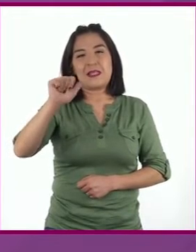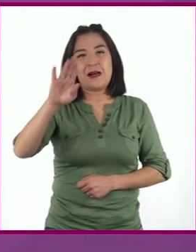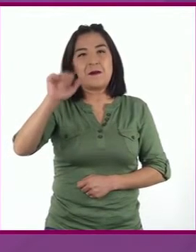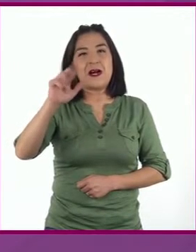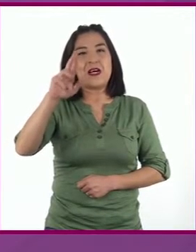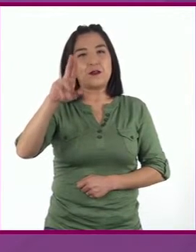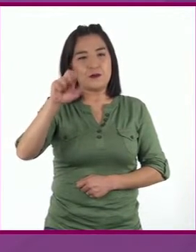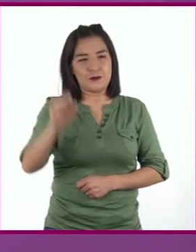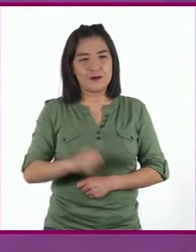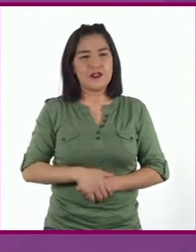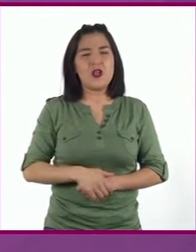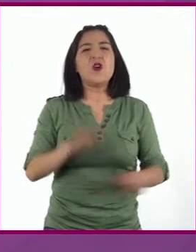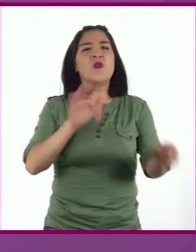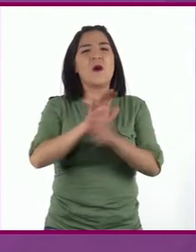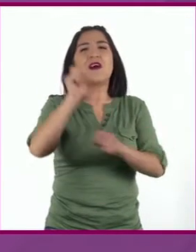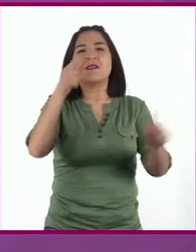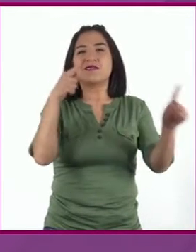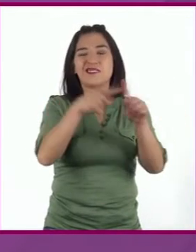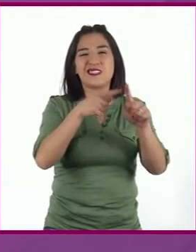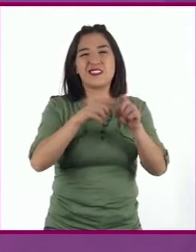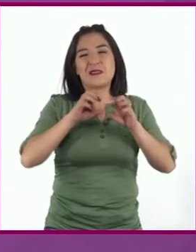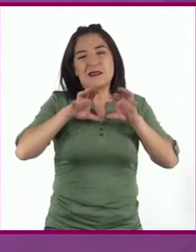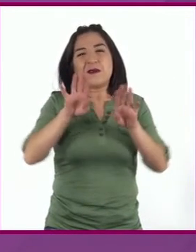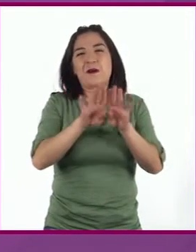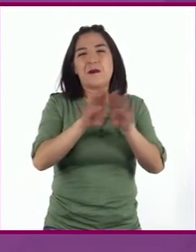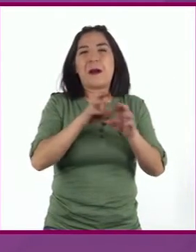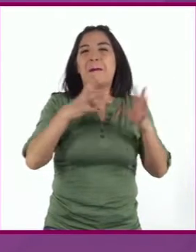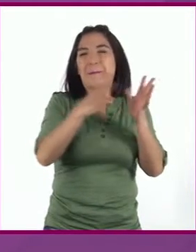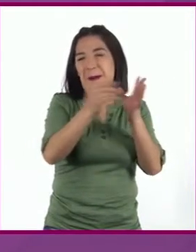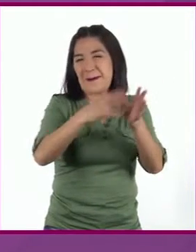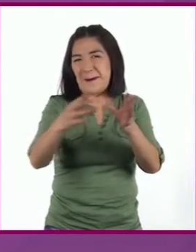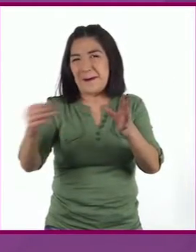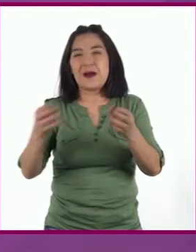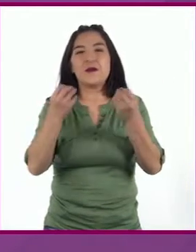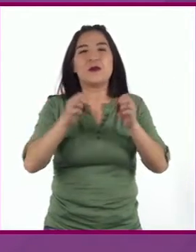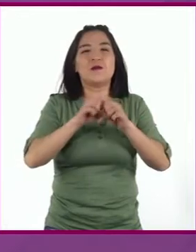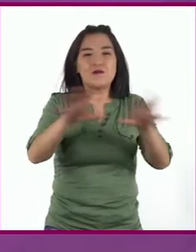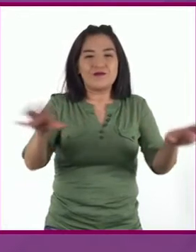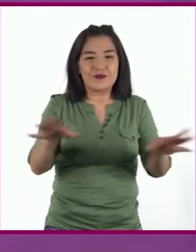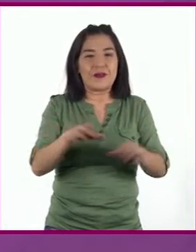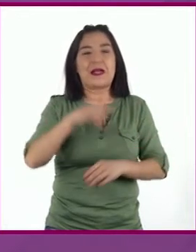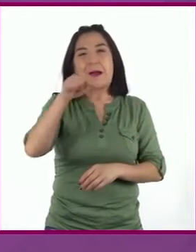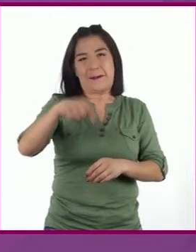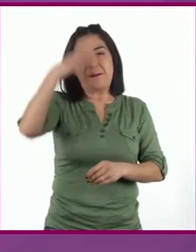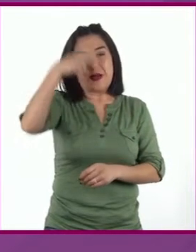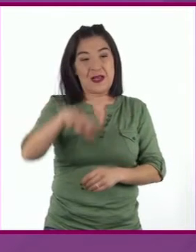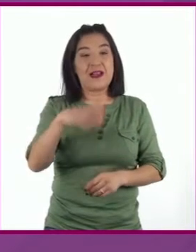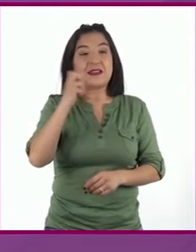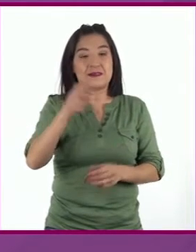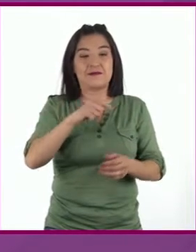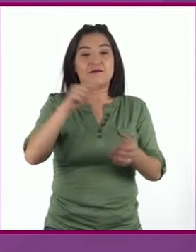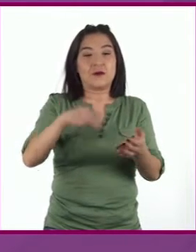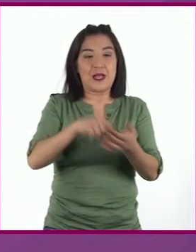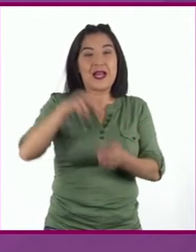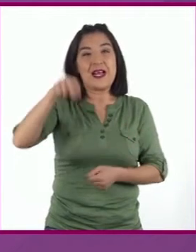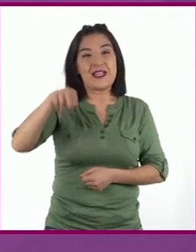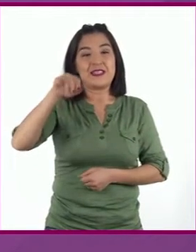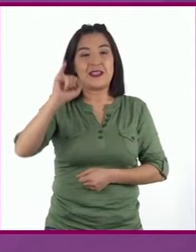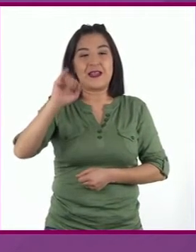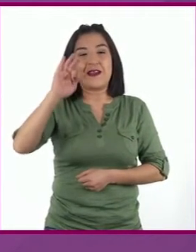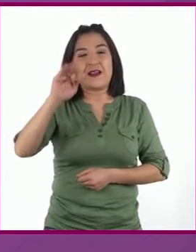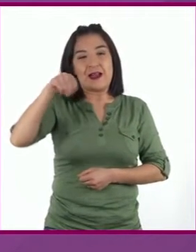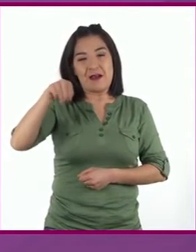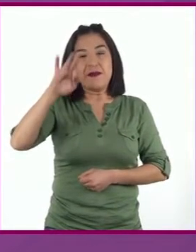Situación de la plaga en México. Con base en la NIMF número 8,